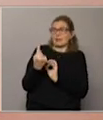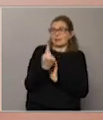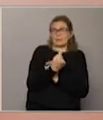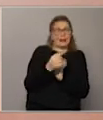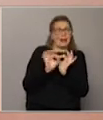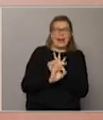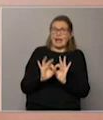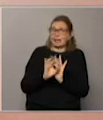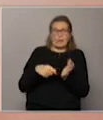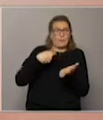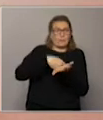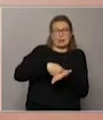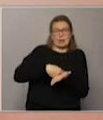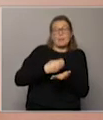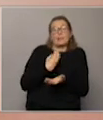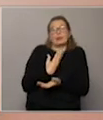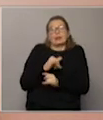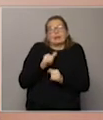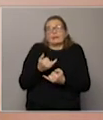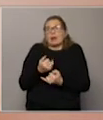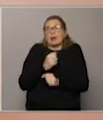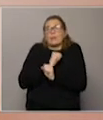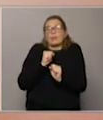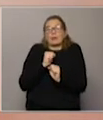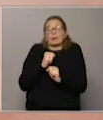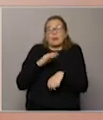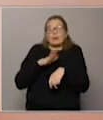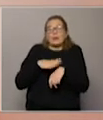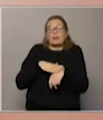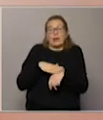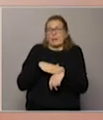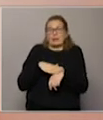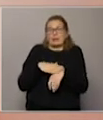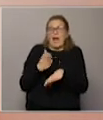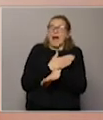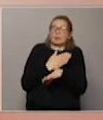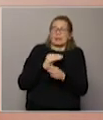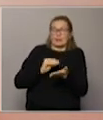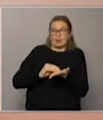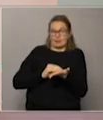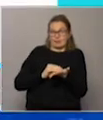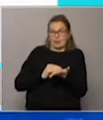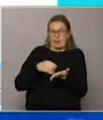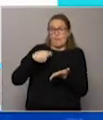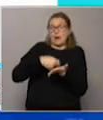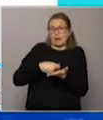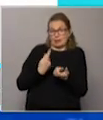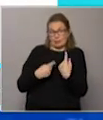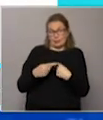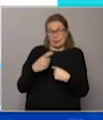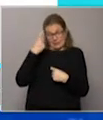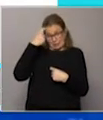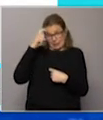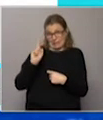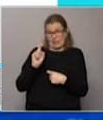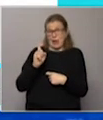razonable a Argentina porque justamente ya no puede honrar los compromisos que había asumido en la administración anterior. Ese es básicamente el problema. Para tener una idea,